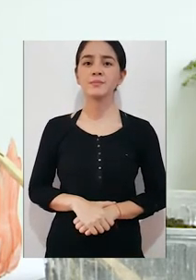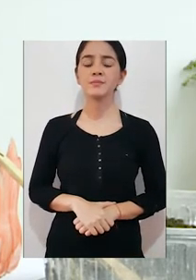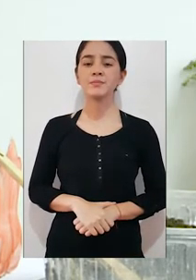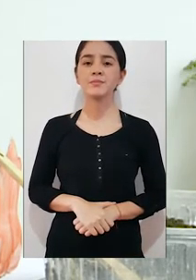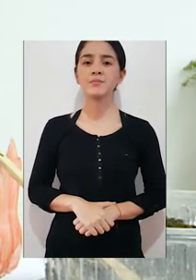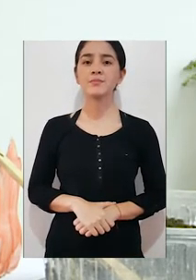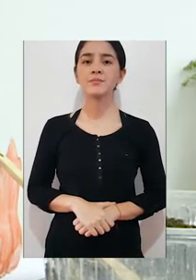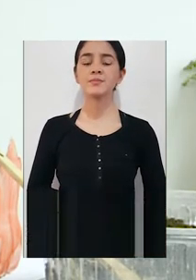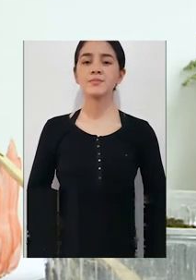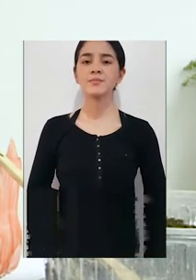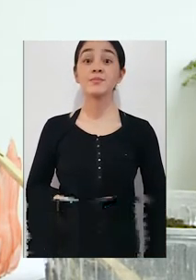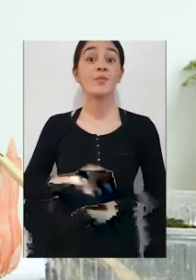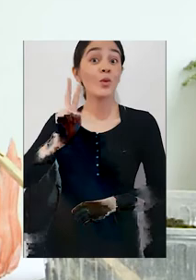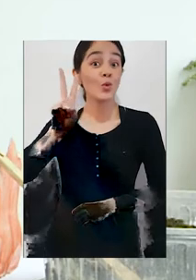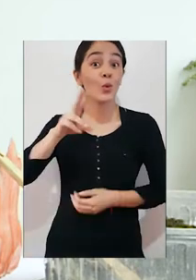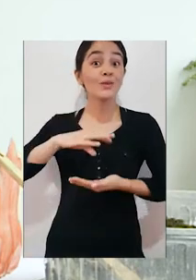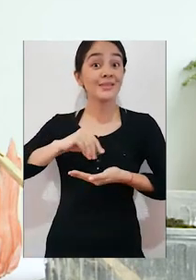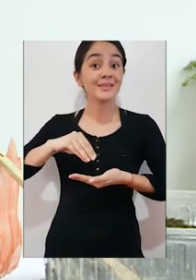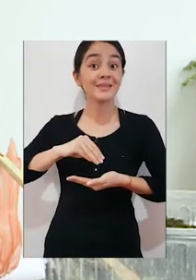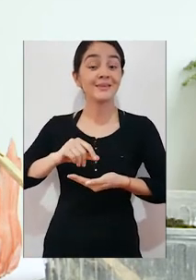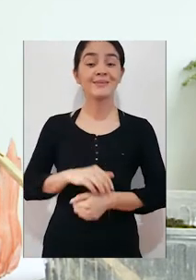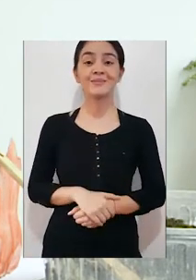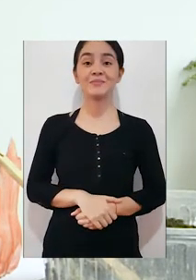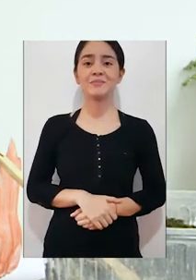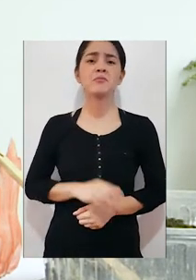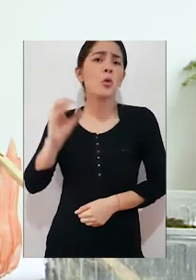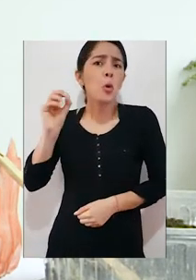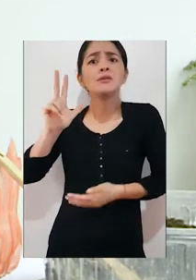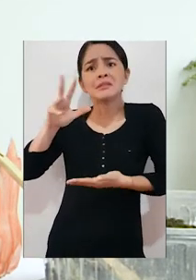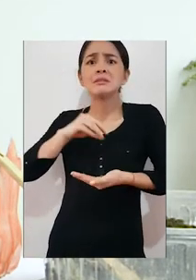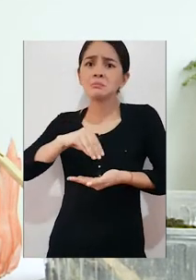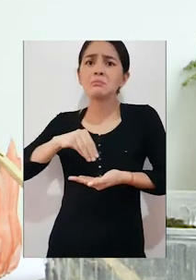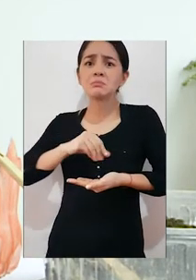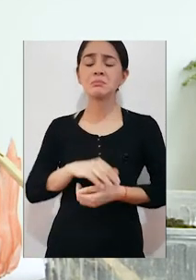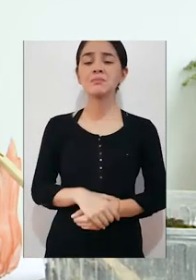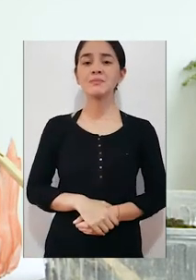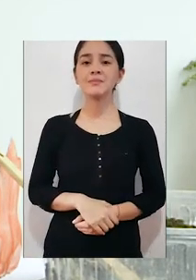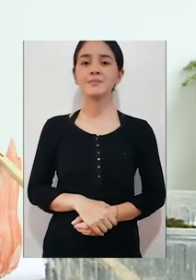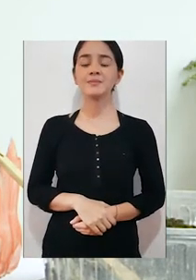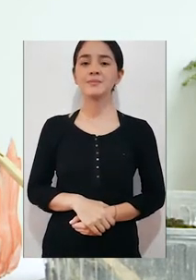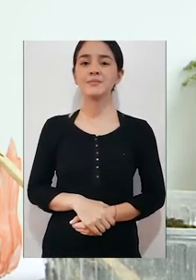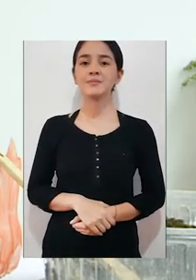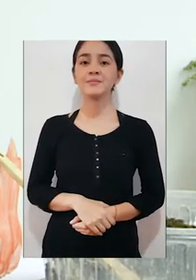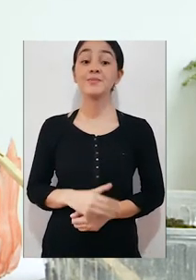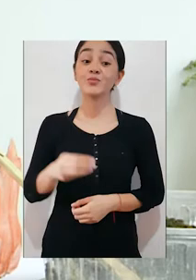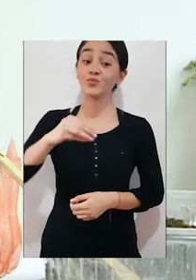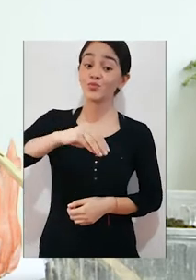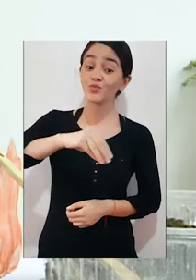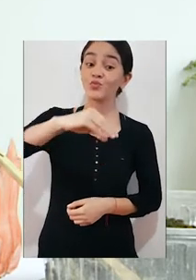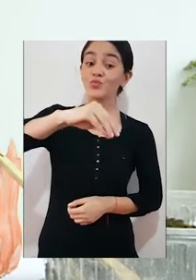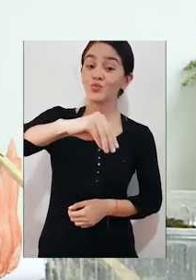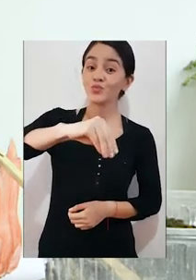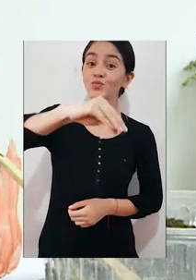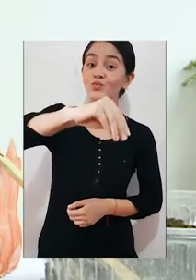Tomamos dos semillas, o tres semillas, y lo colocamos